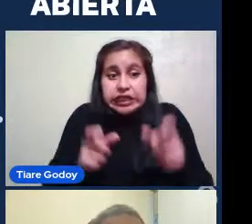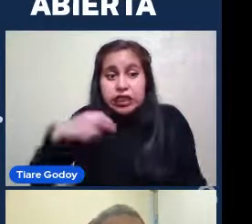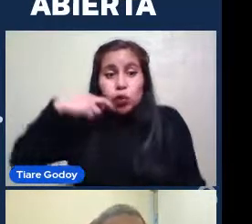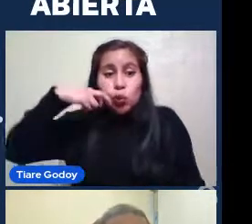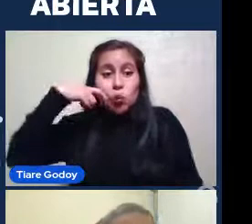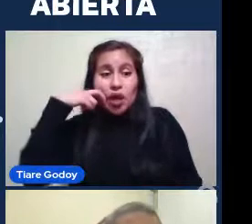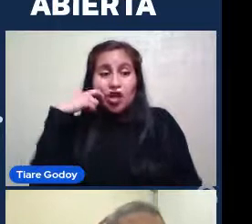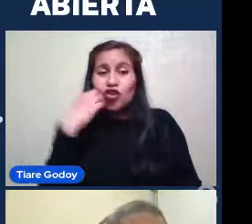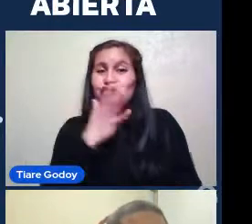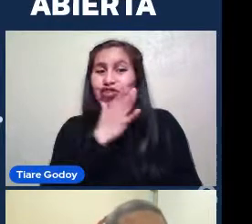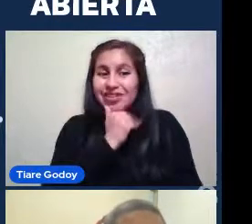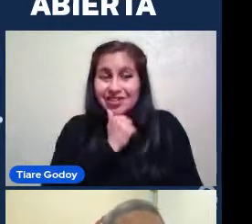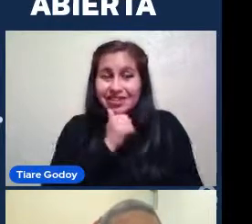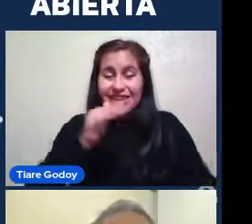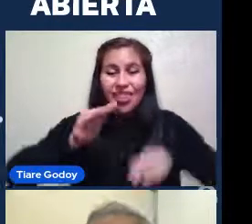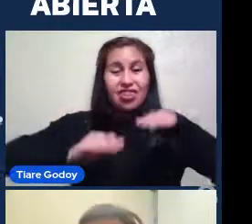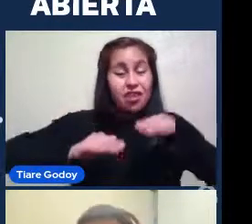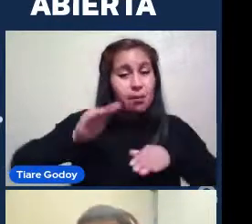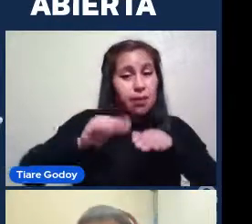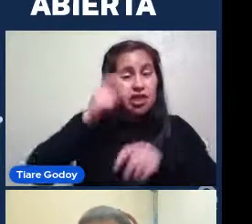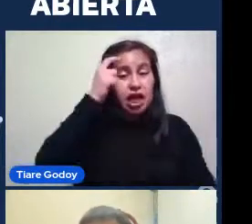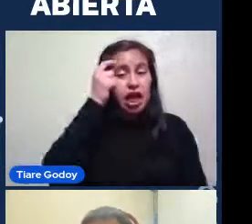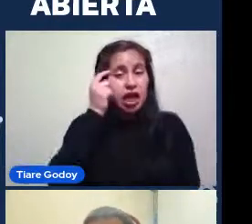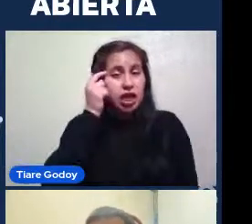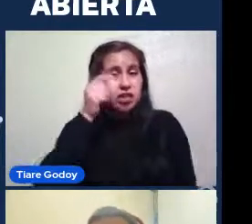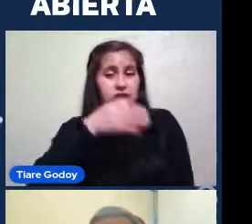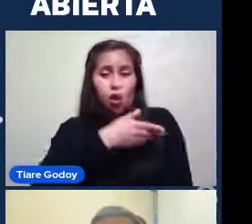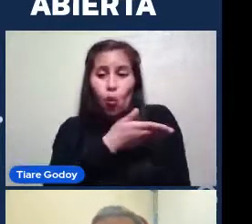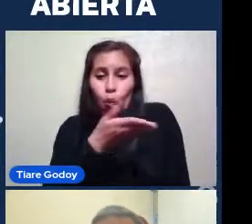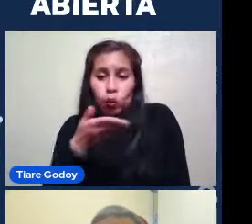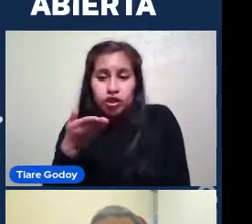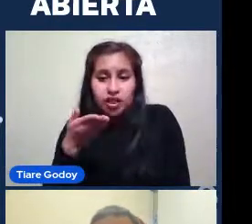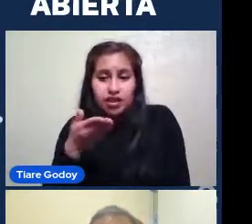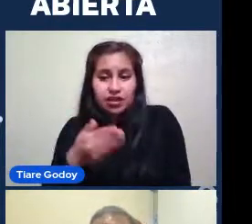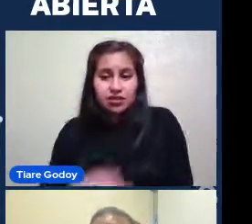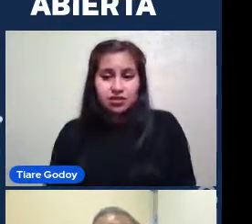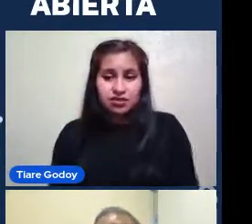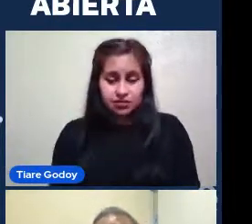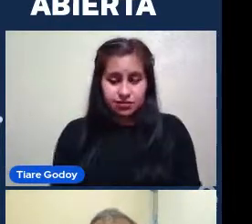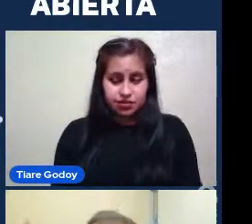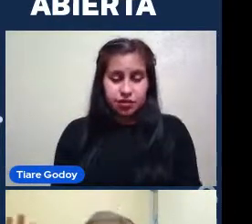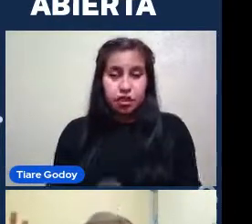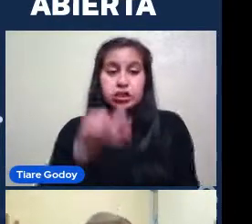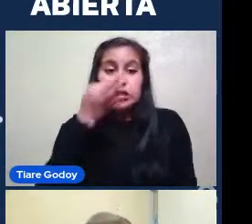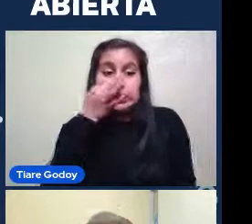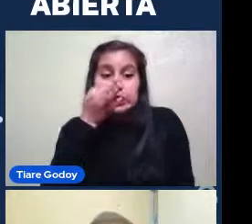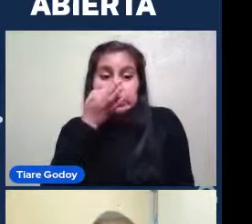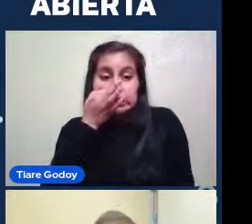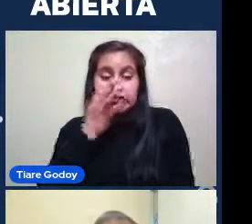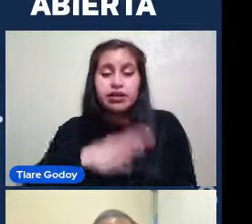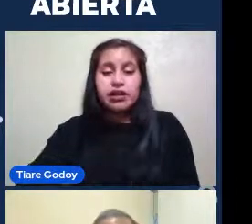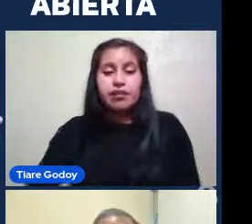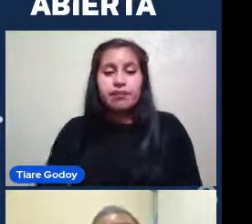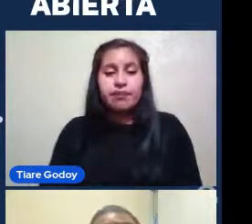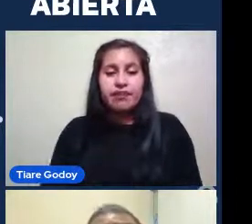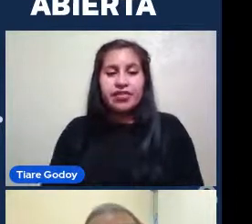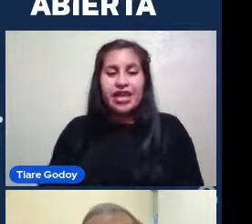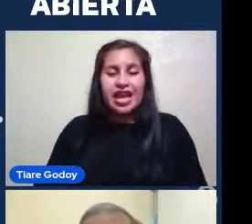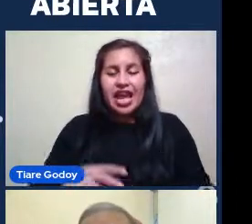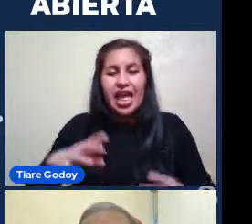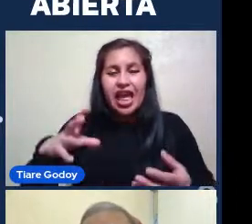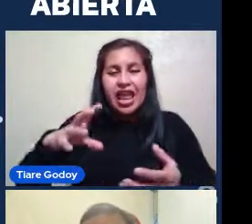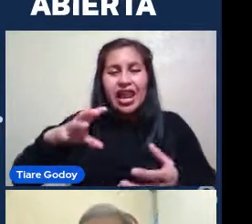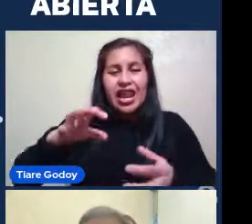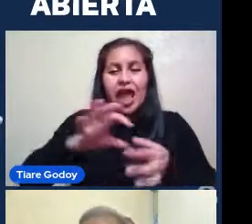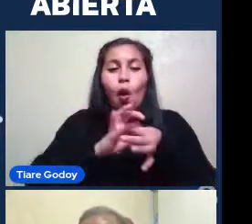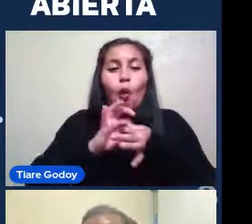crean ustedes Si es que tenemos Una evolución favorable O no Vamos a poder observarlo Y la coalición Completa La fusión total